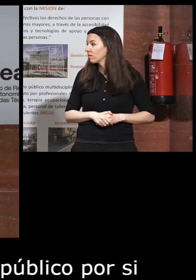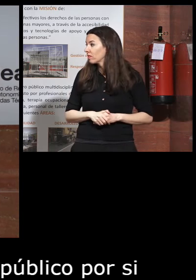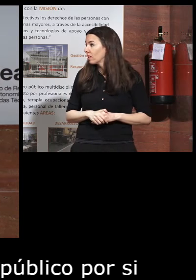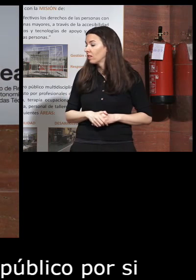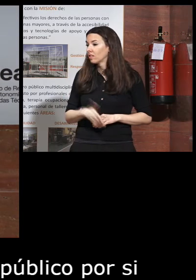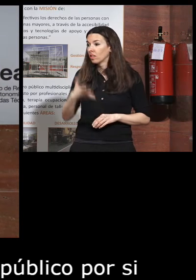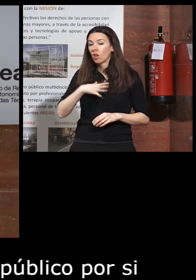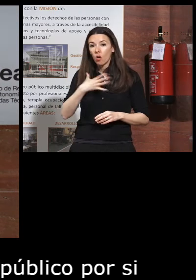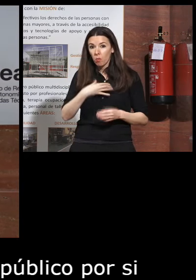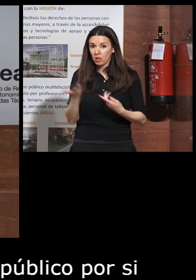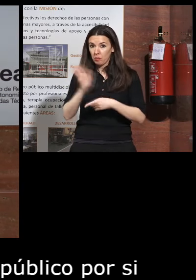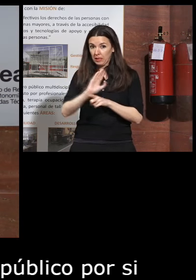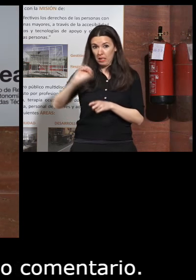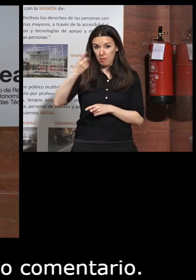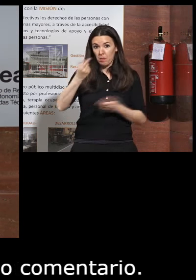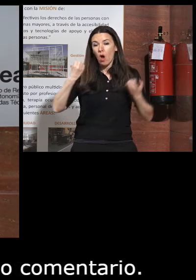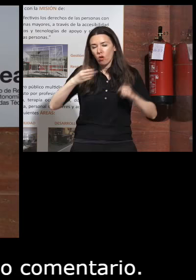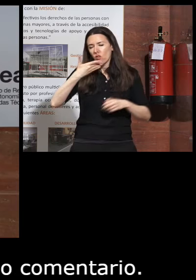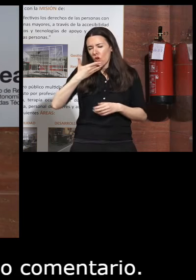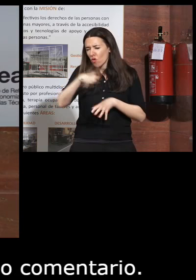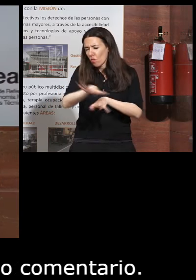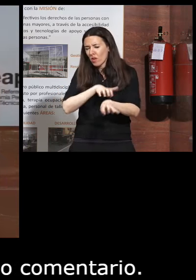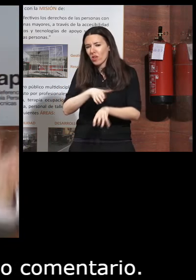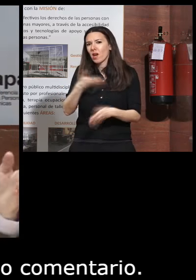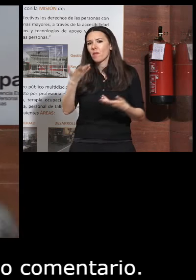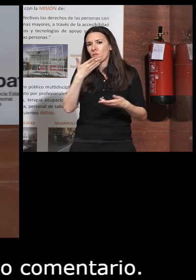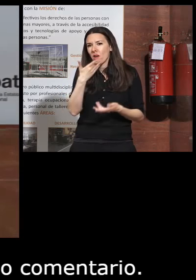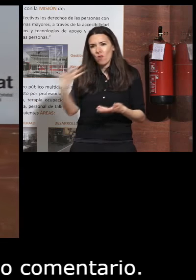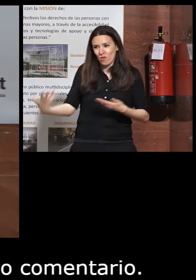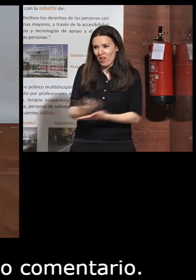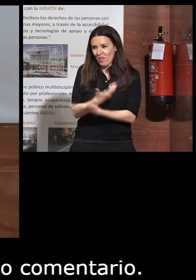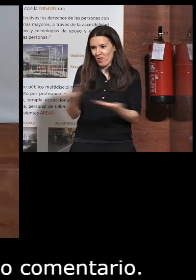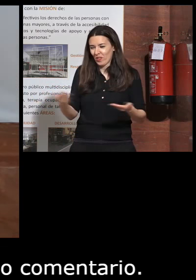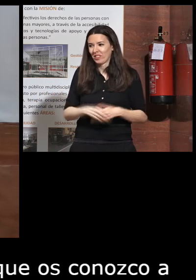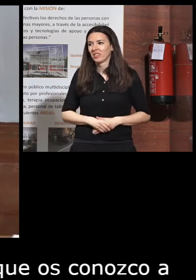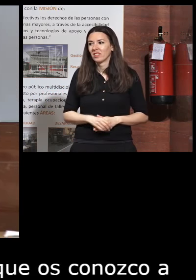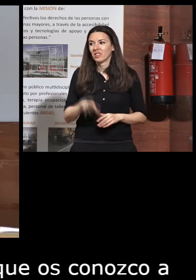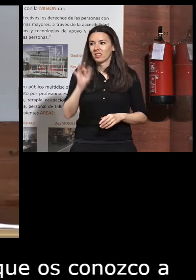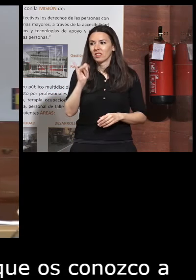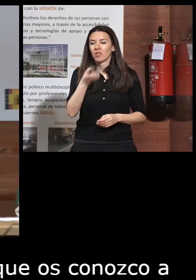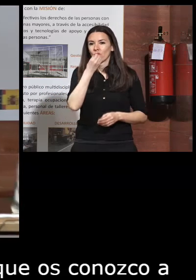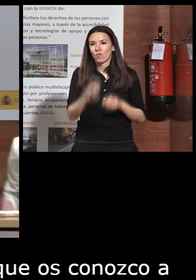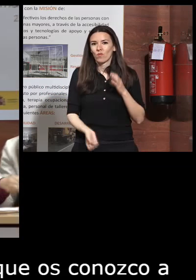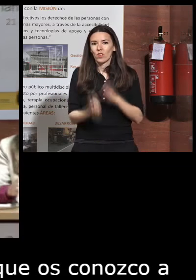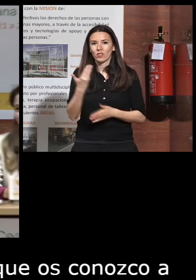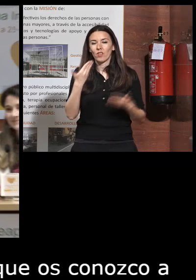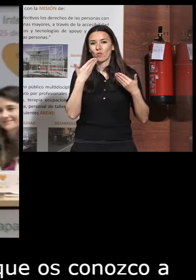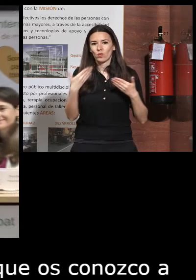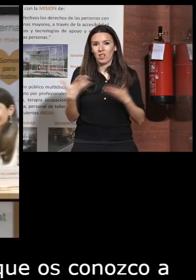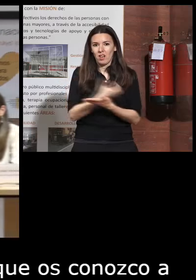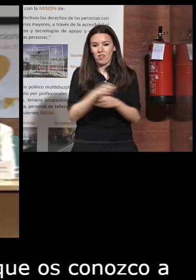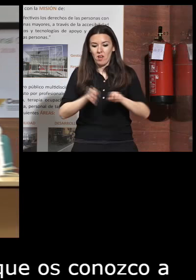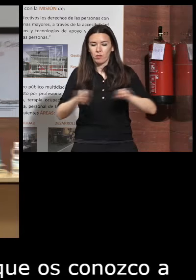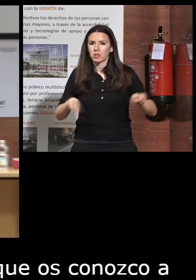os podéis presentar por favor aunque os conozco a casi todos pero para que os conozcan todos buenos días muchas gracias a la mesa